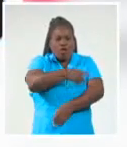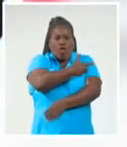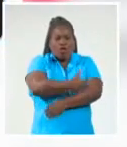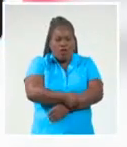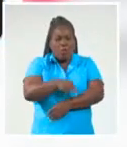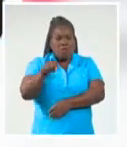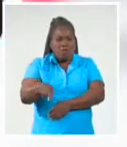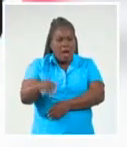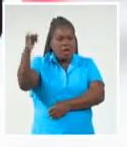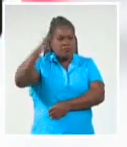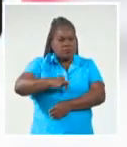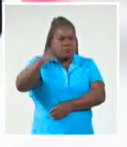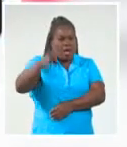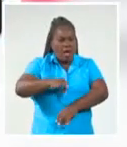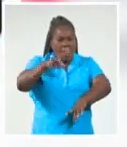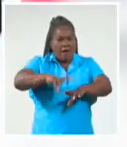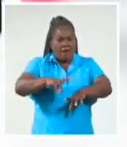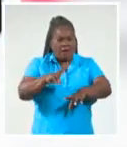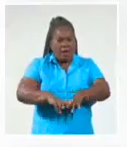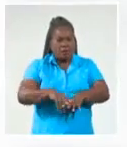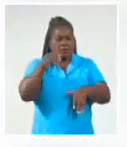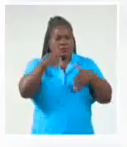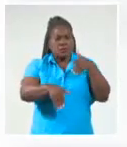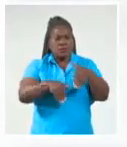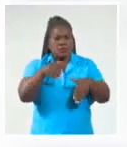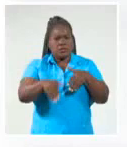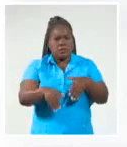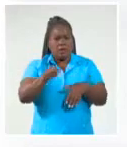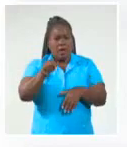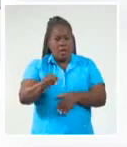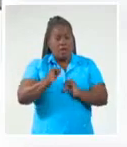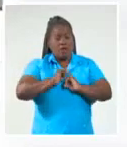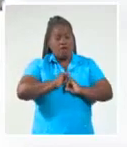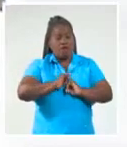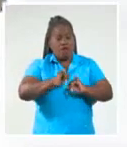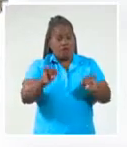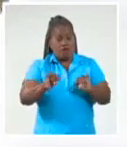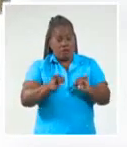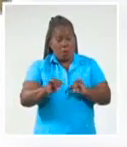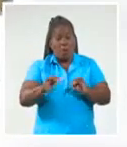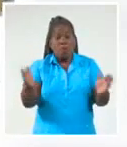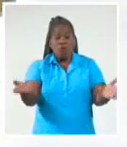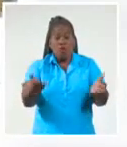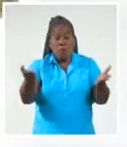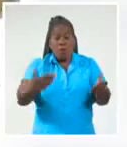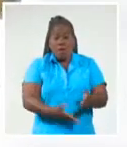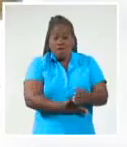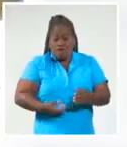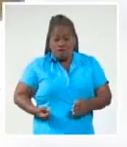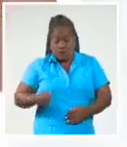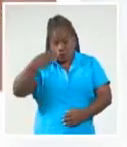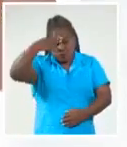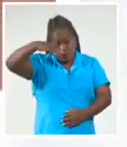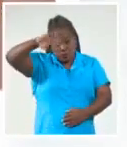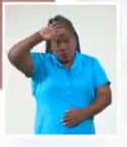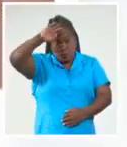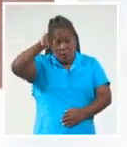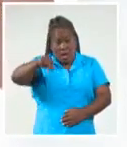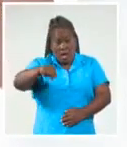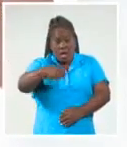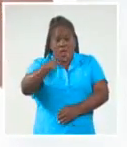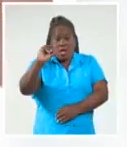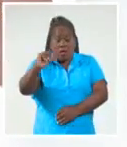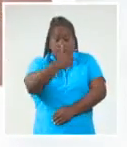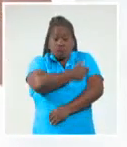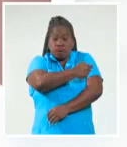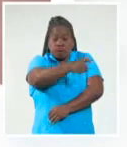viajar a la Habana y participar en una sesión informativa dirigida a promover los esfuerzos de Cuba en la inmunización de